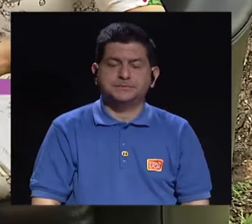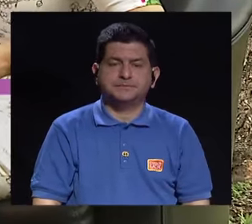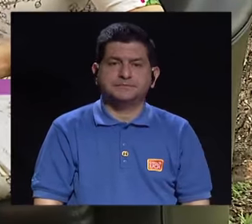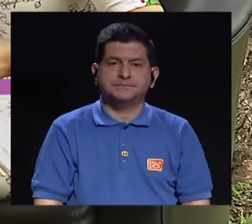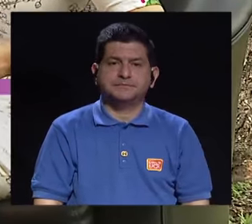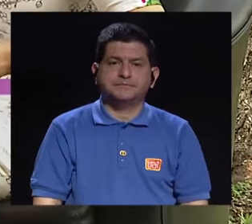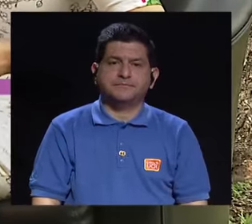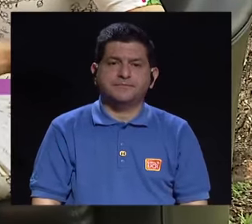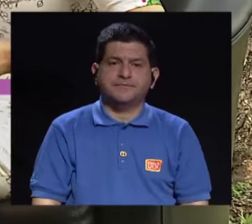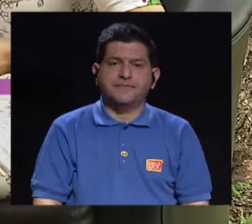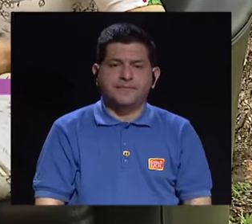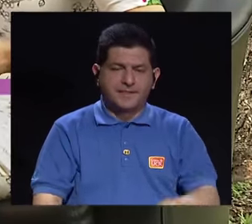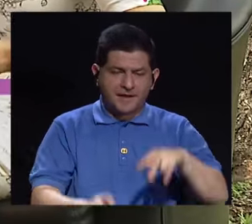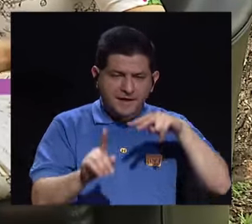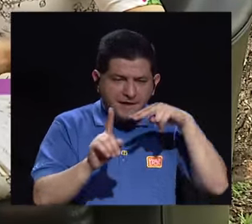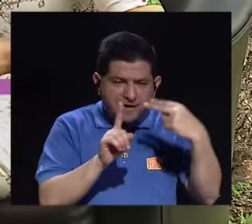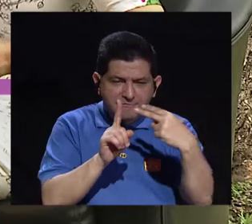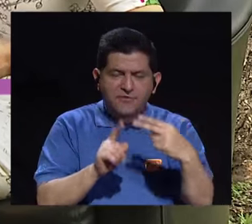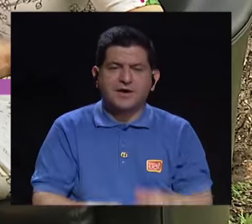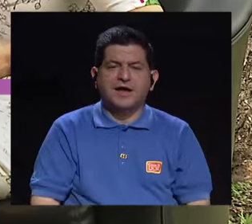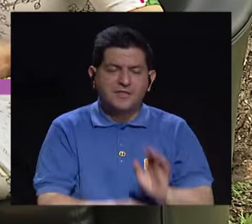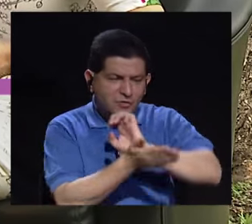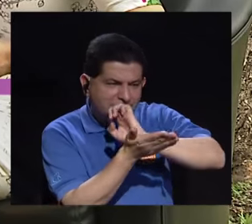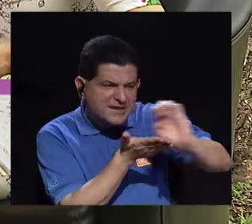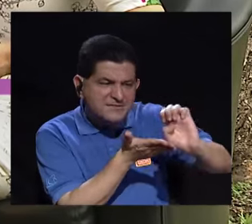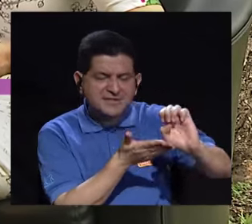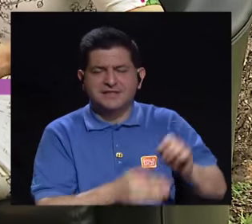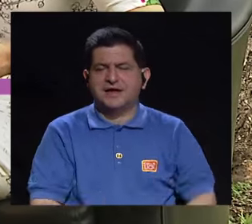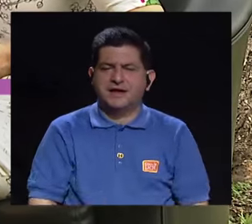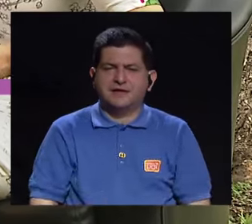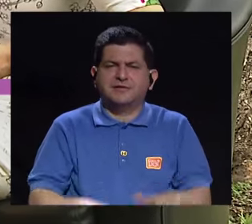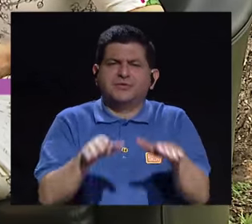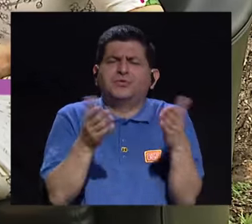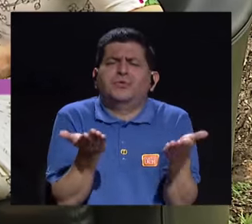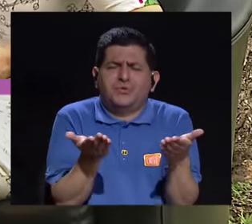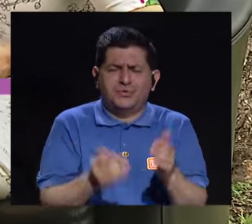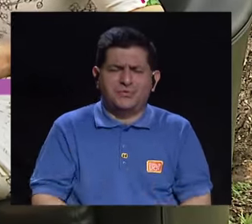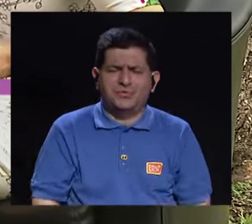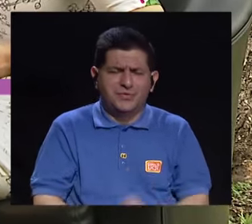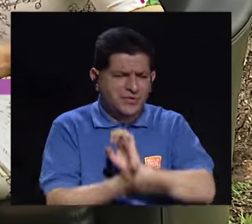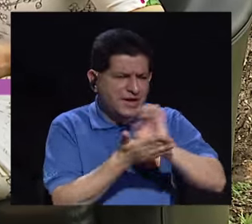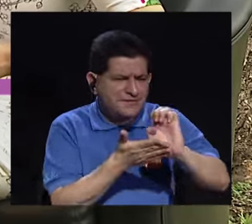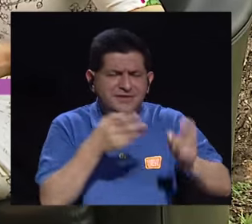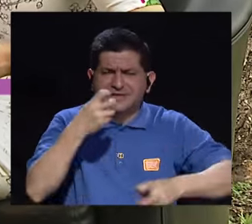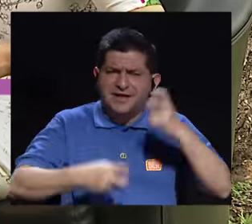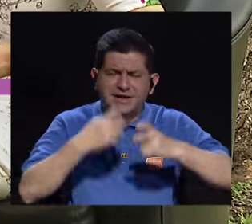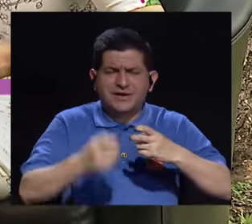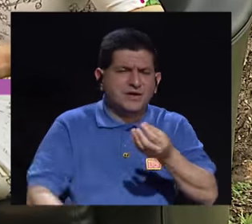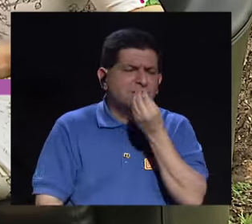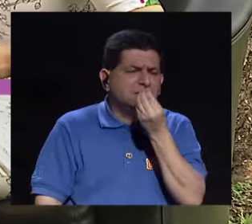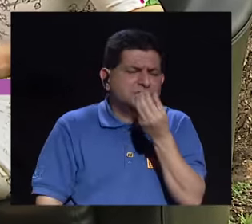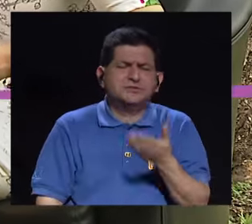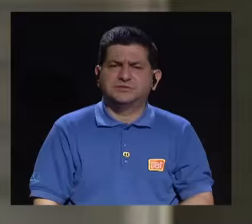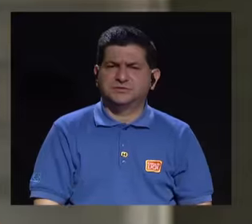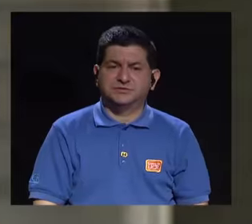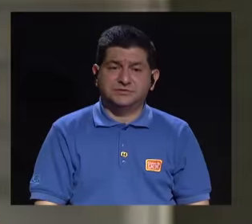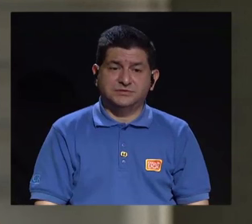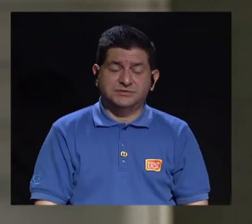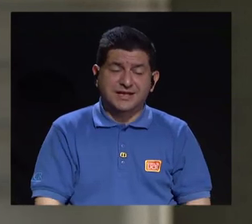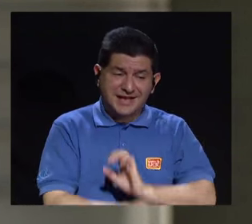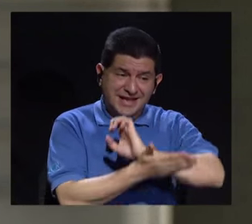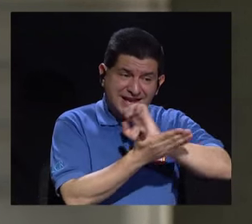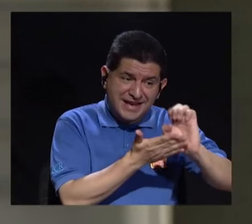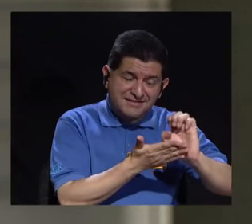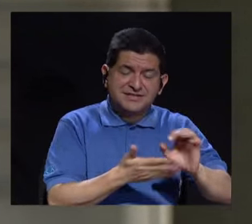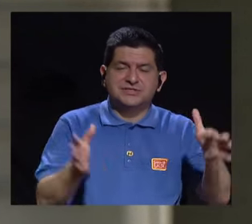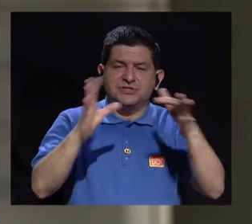¿Cómo, más enfocado en la parte de la prevención, cómo podemos prevenir los trastornos de alimentación? Creo